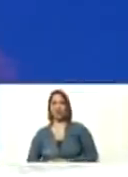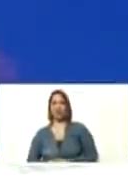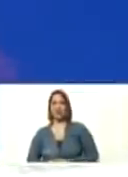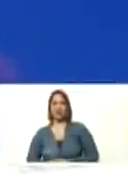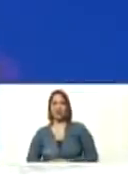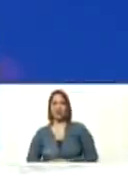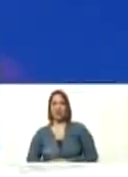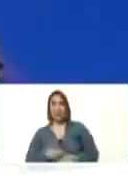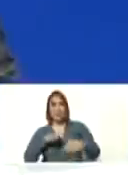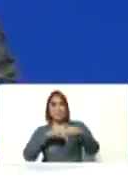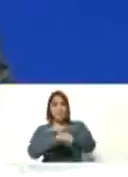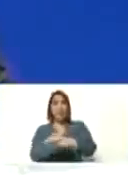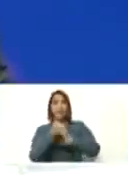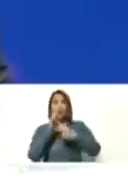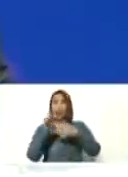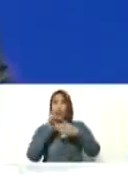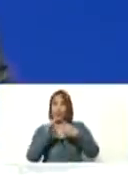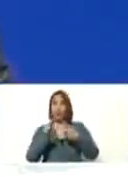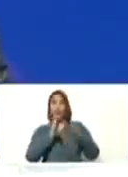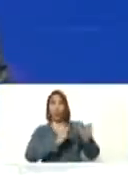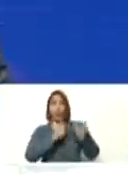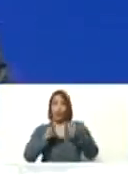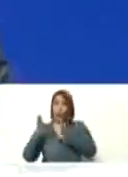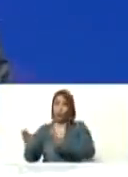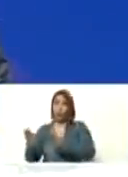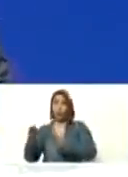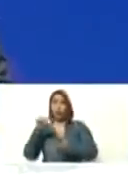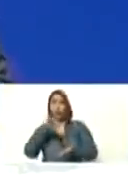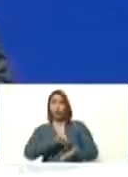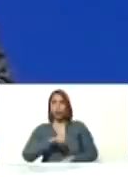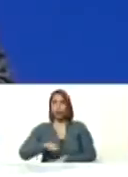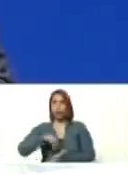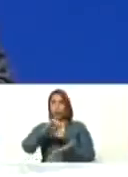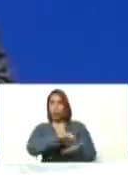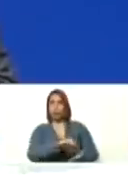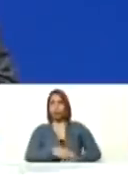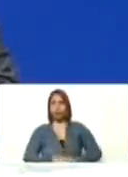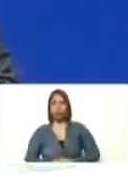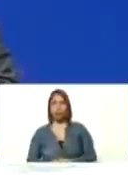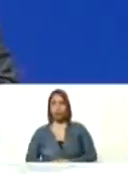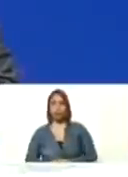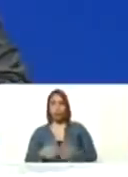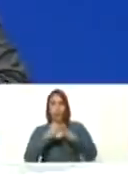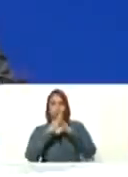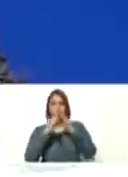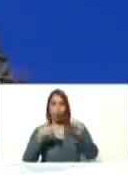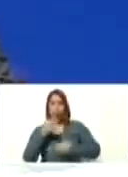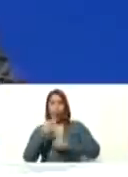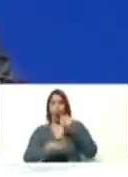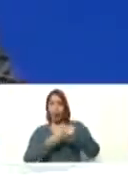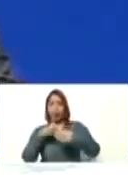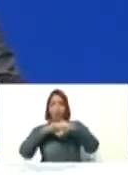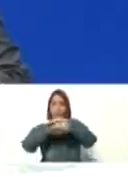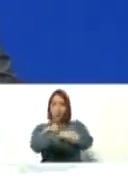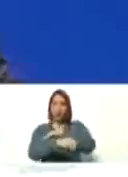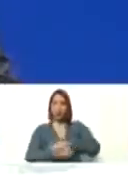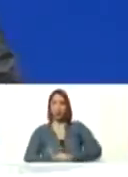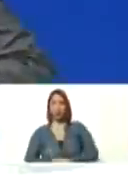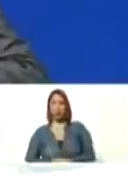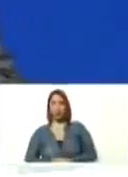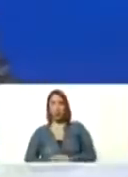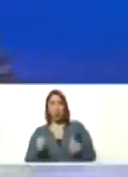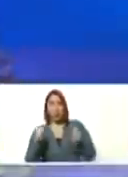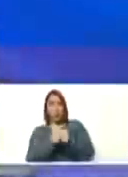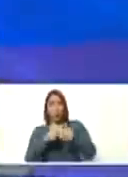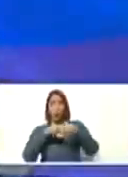El Metro es un elemento ordenador de la ciudad, Carmen. Todo lo que se haga por el Metro, con el